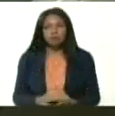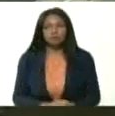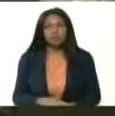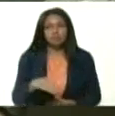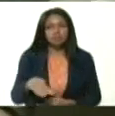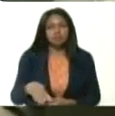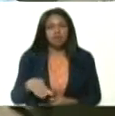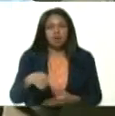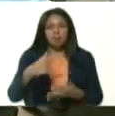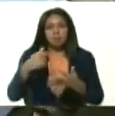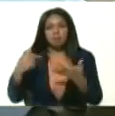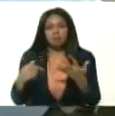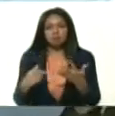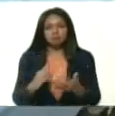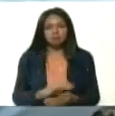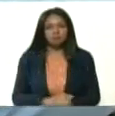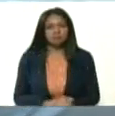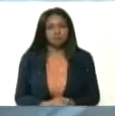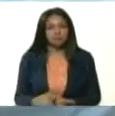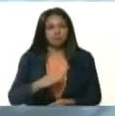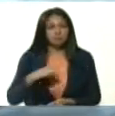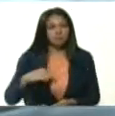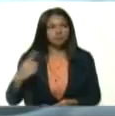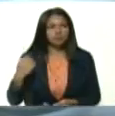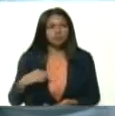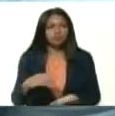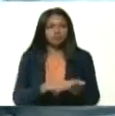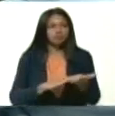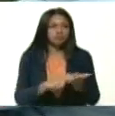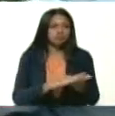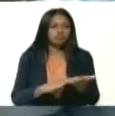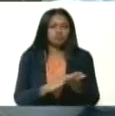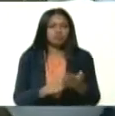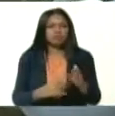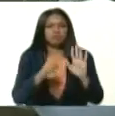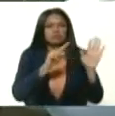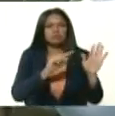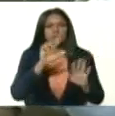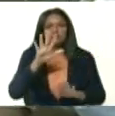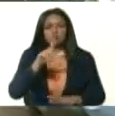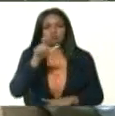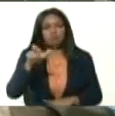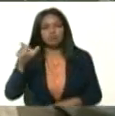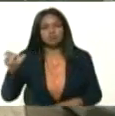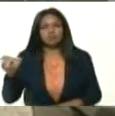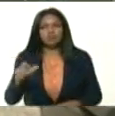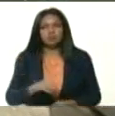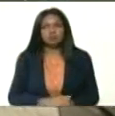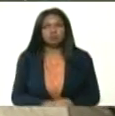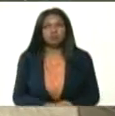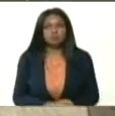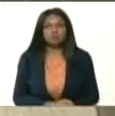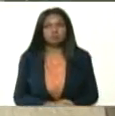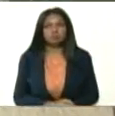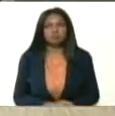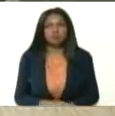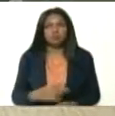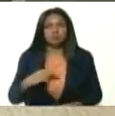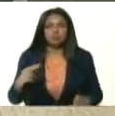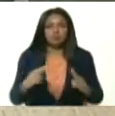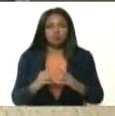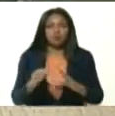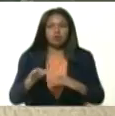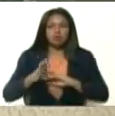de los casos, ya tenemos un número de recuperados de 65 pacientes. Los se encuentran en